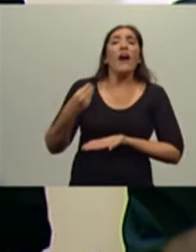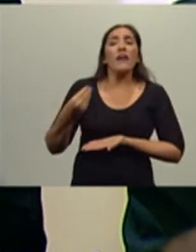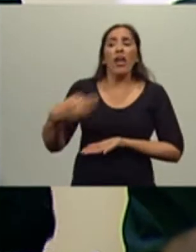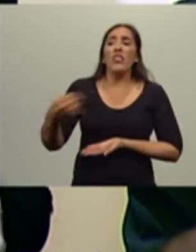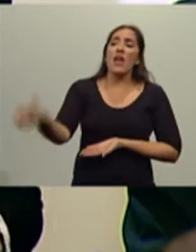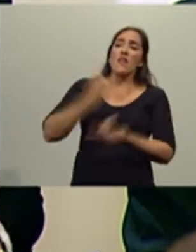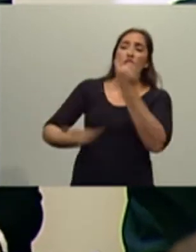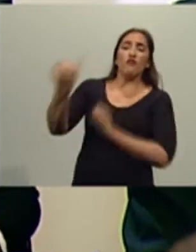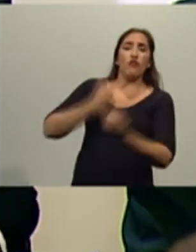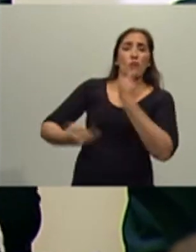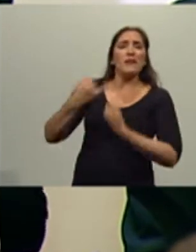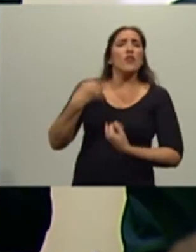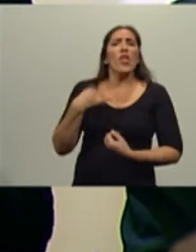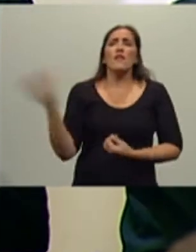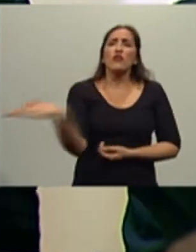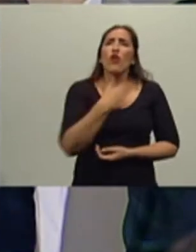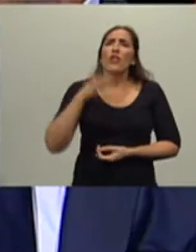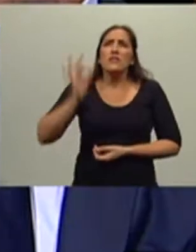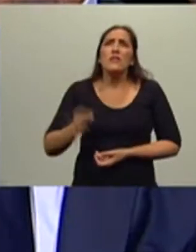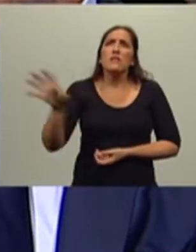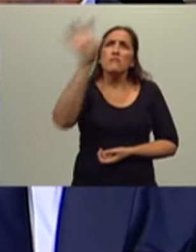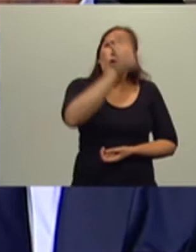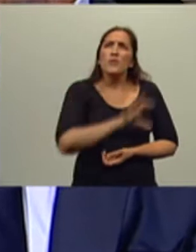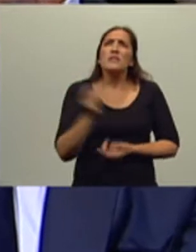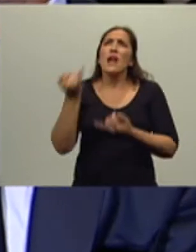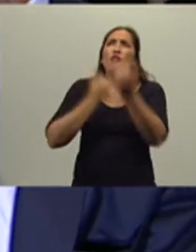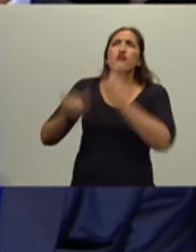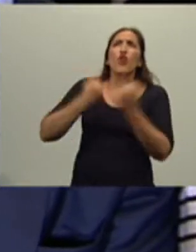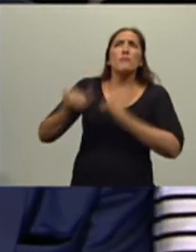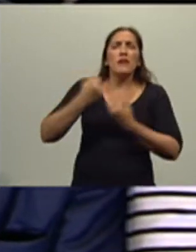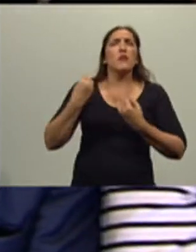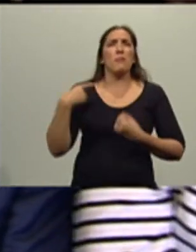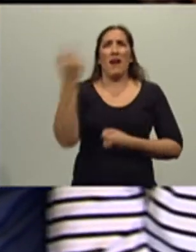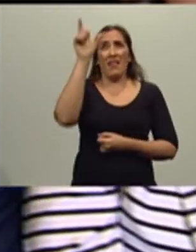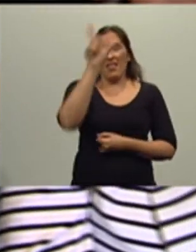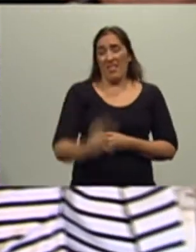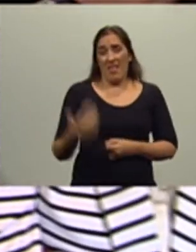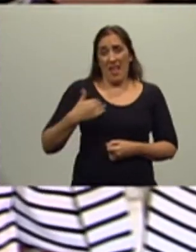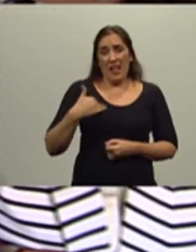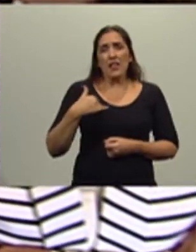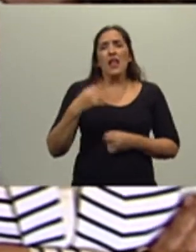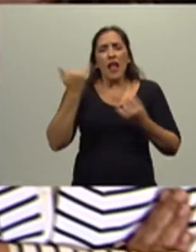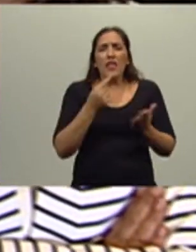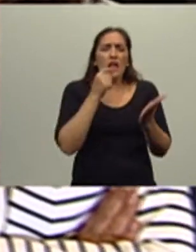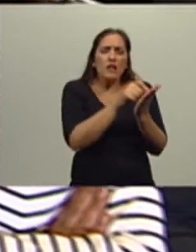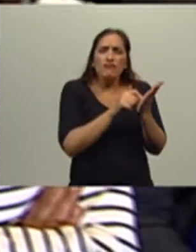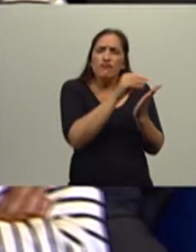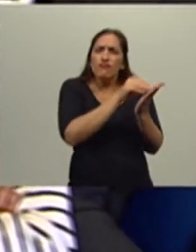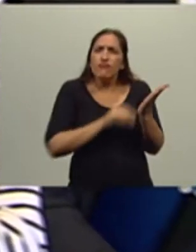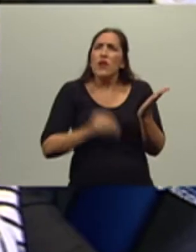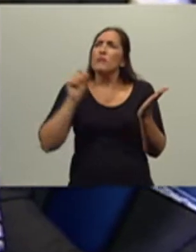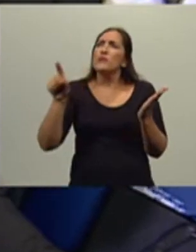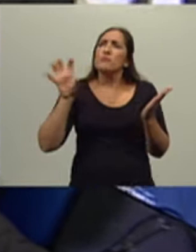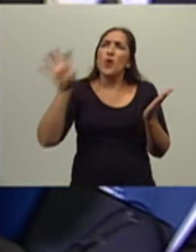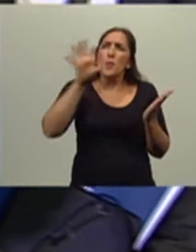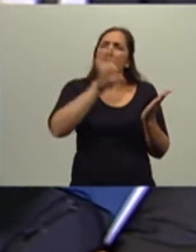unificación de la información para que finalmente la Argentina tenga una consolidación de sus datos provinciales,